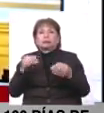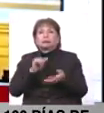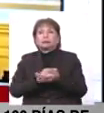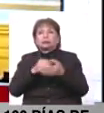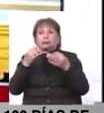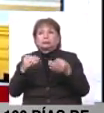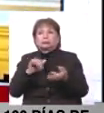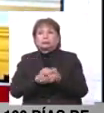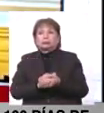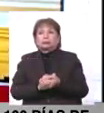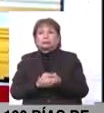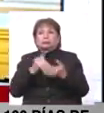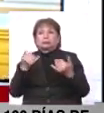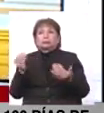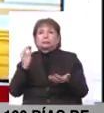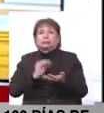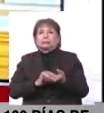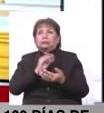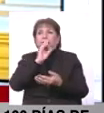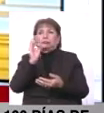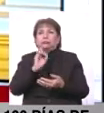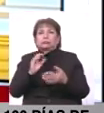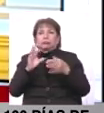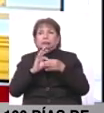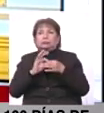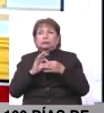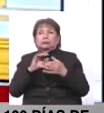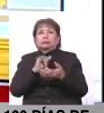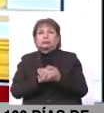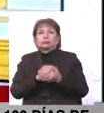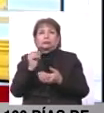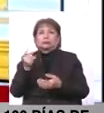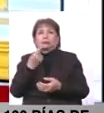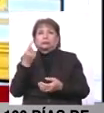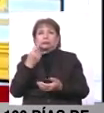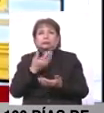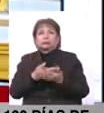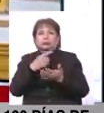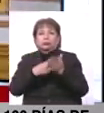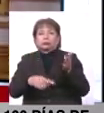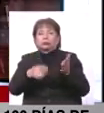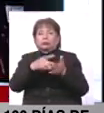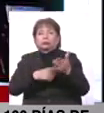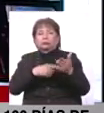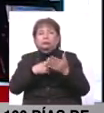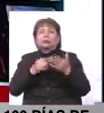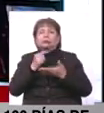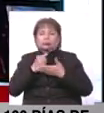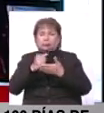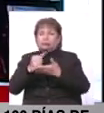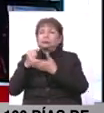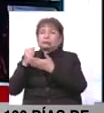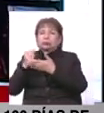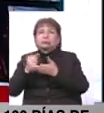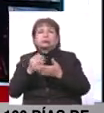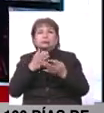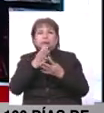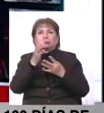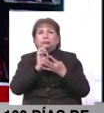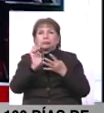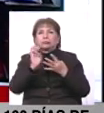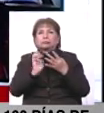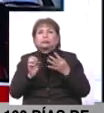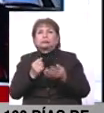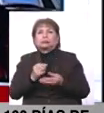considero que acá, hoy más que nunca, debemos estar unidos. No solamente es criticar, sino también ayudar a dar alternativas de